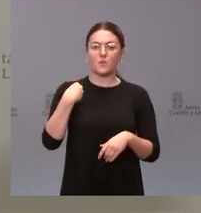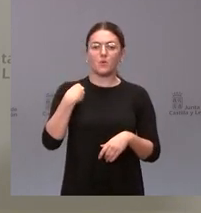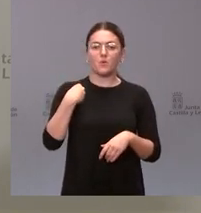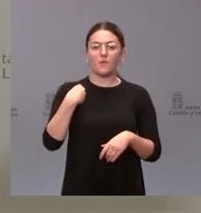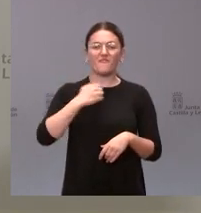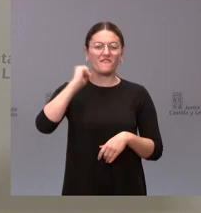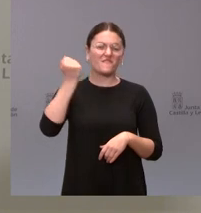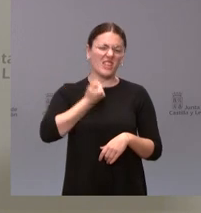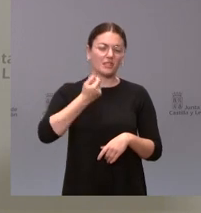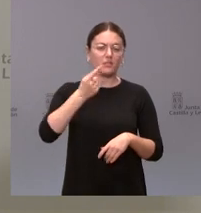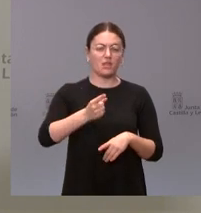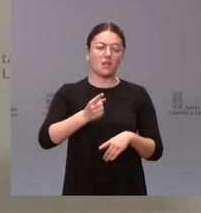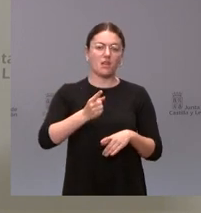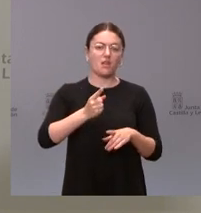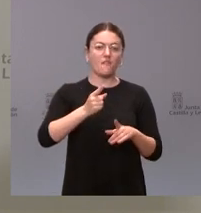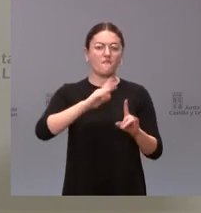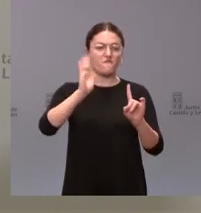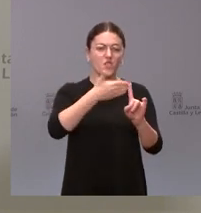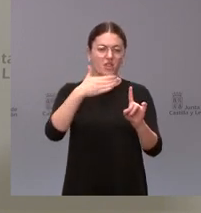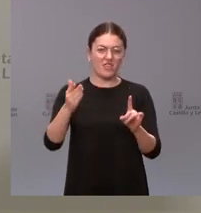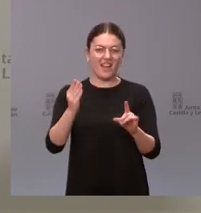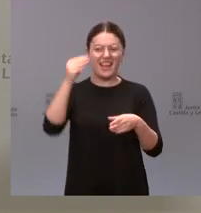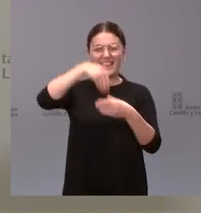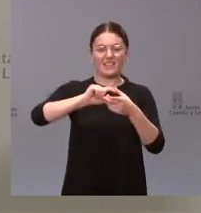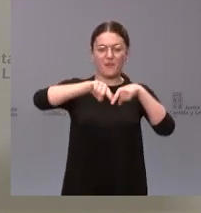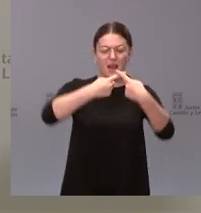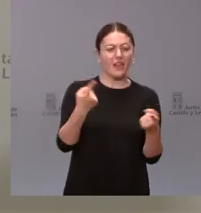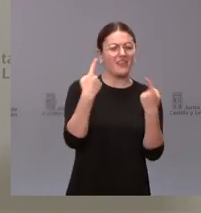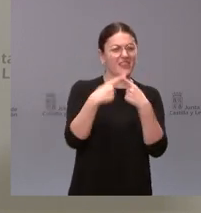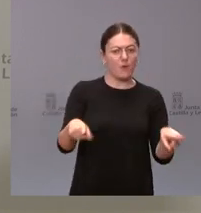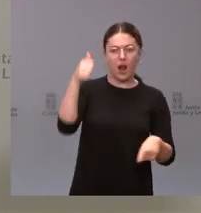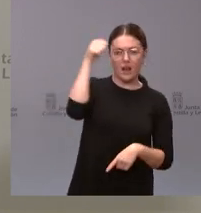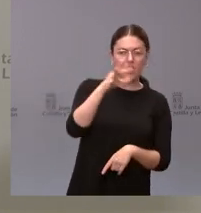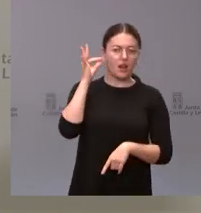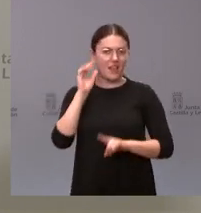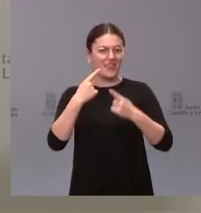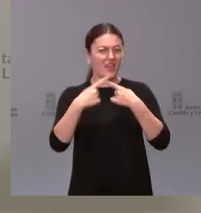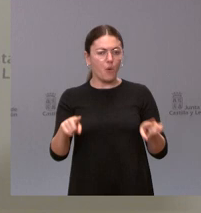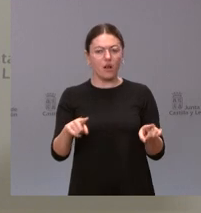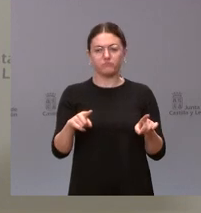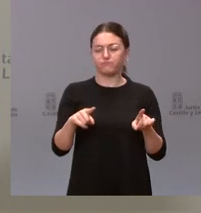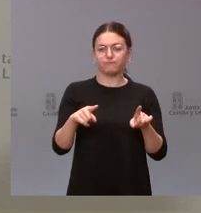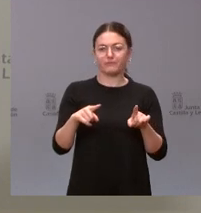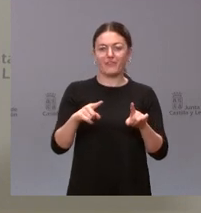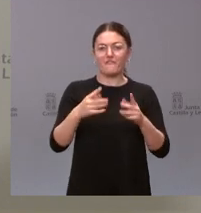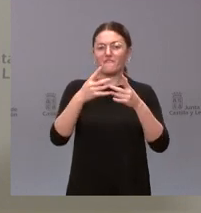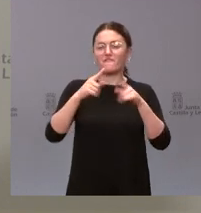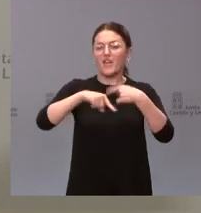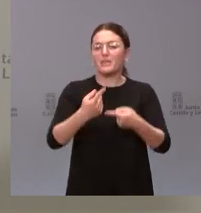género ni parentesco es por saber si va a ser así y este cambio de situación a que obedece y luego